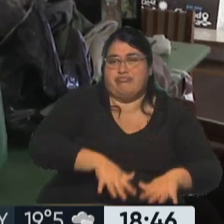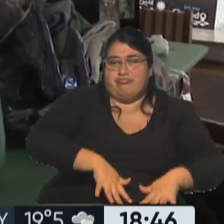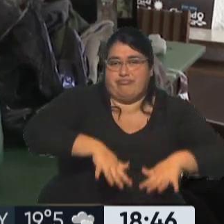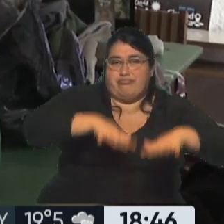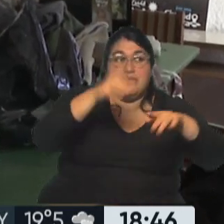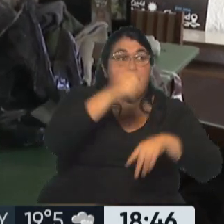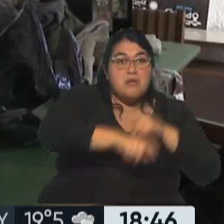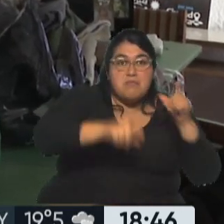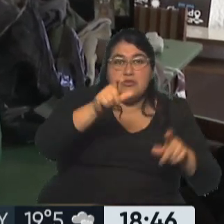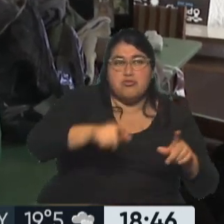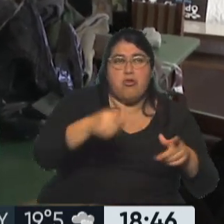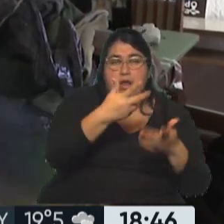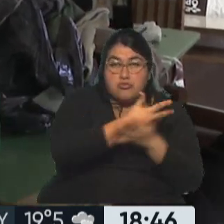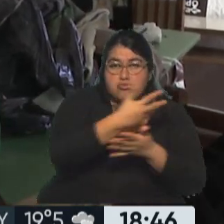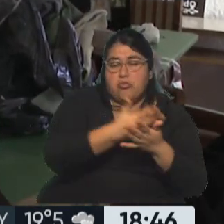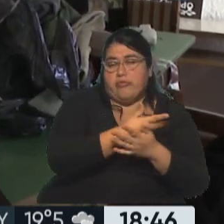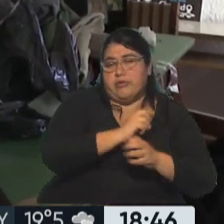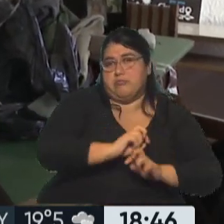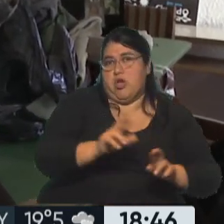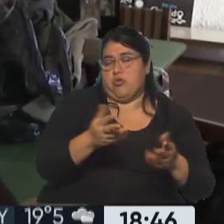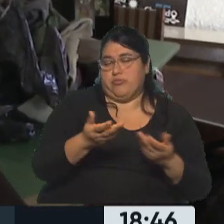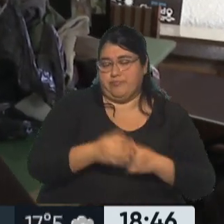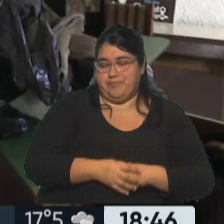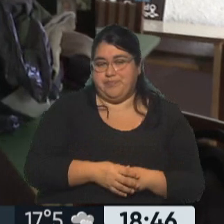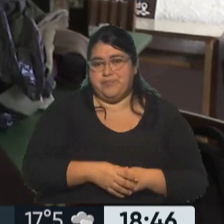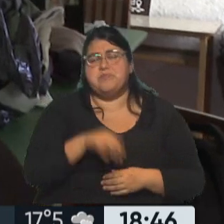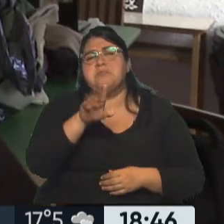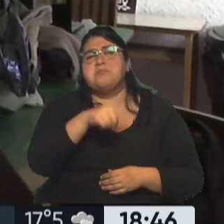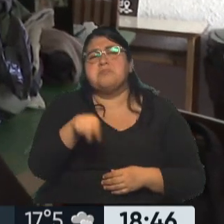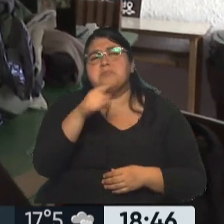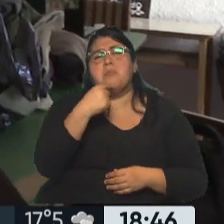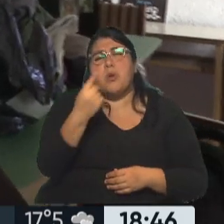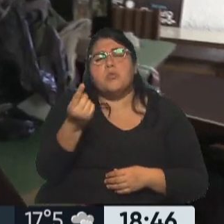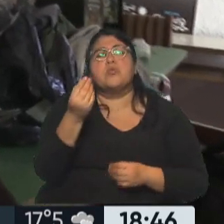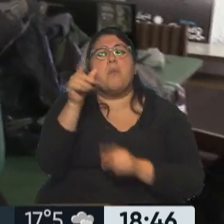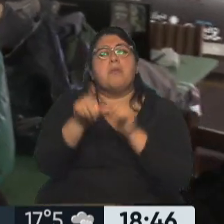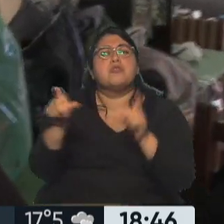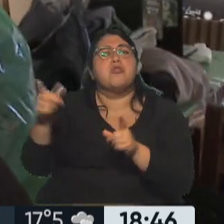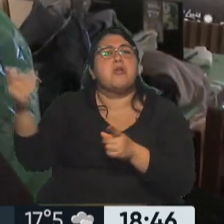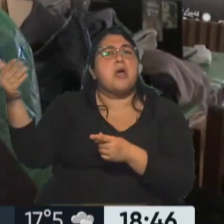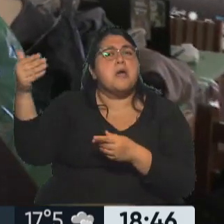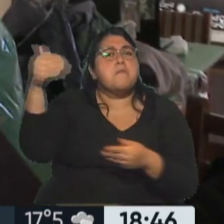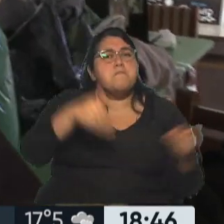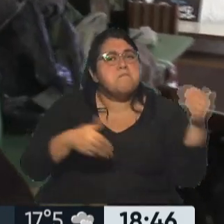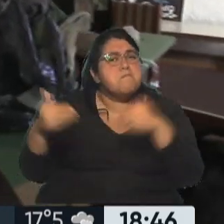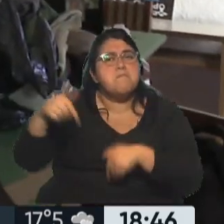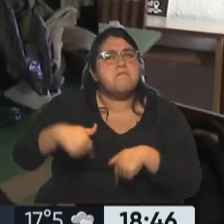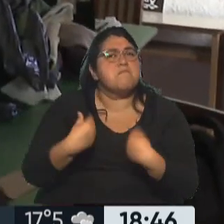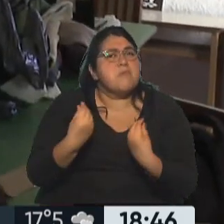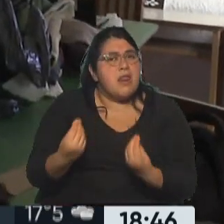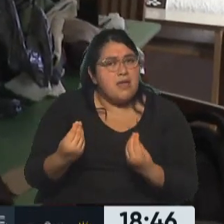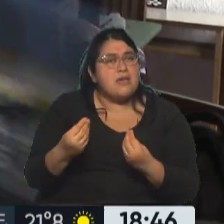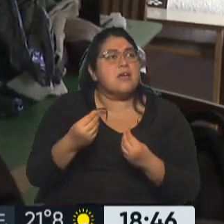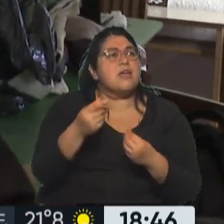menos tienen se llevan la peor parte. Justamente, contame, ¿qué le están pidiendo a la gente que se acerque? ¿Con qué? ¿Qué es lo que la